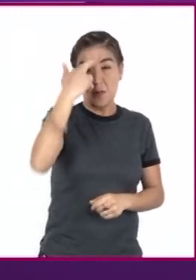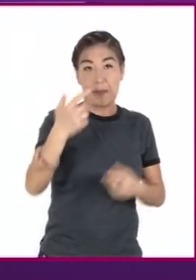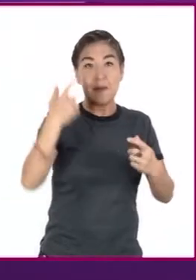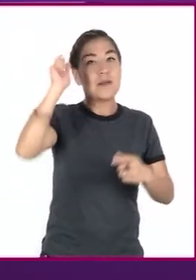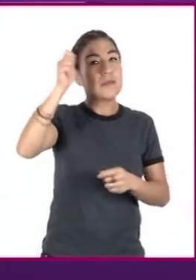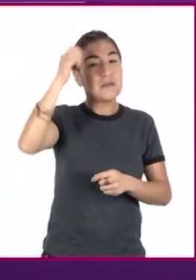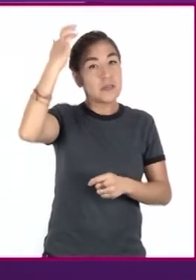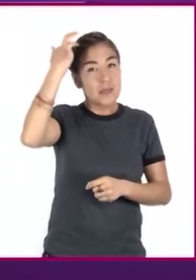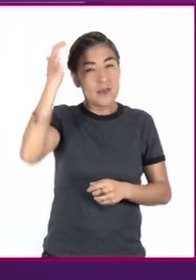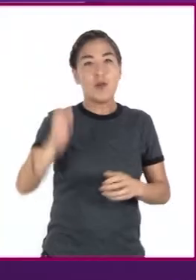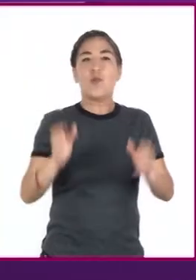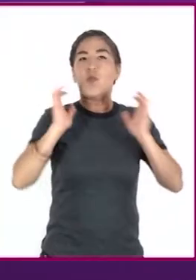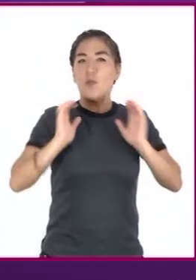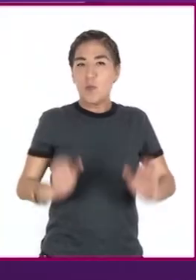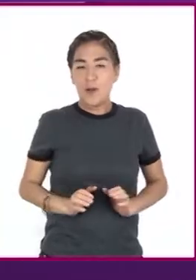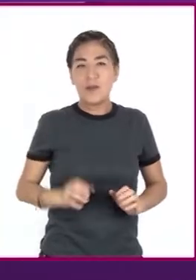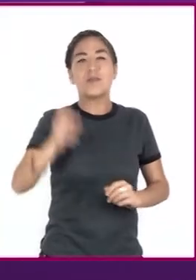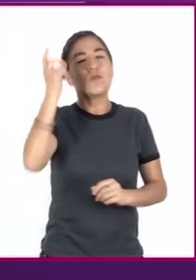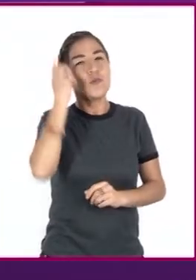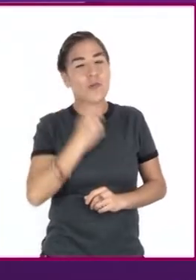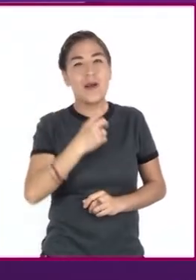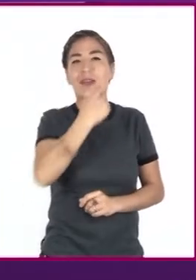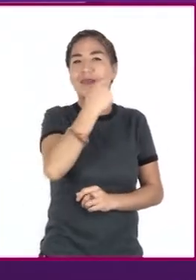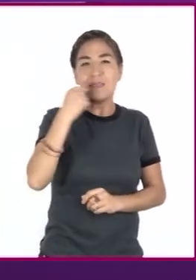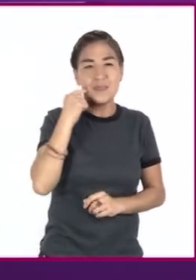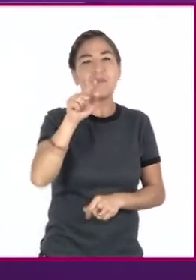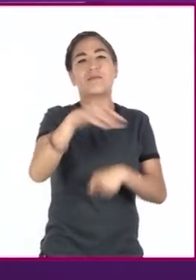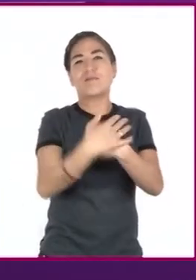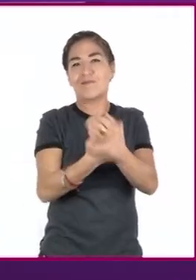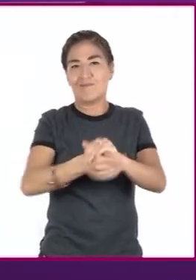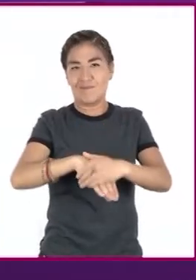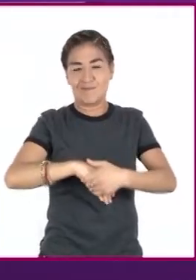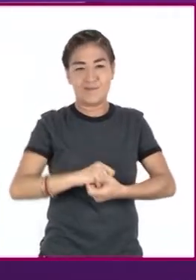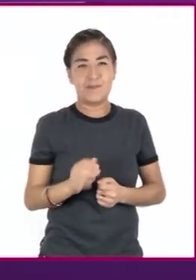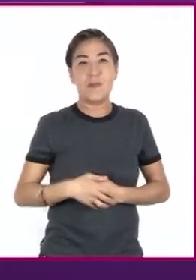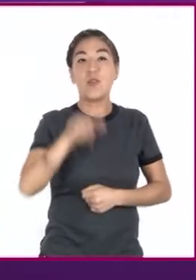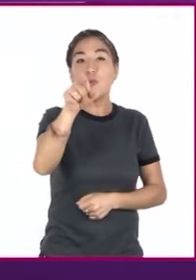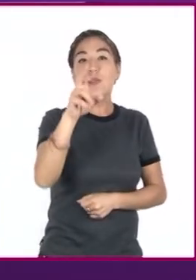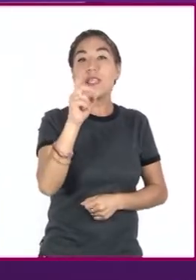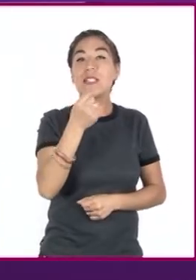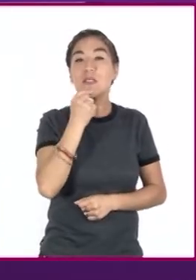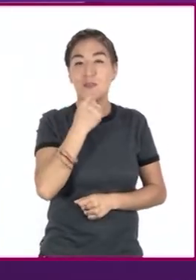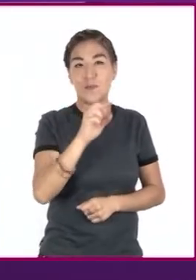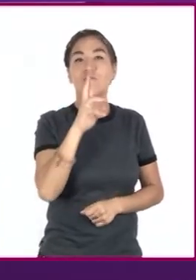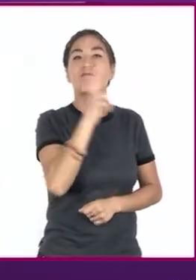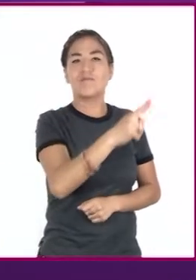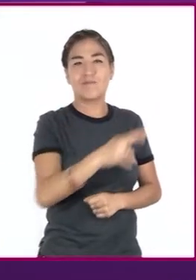cabello, del sueño, bucal y el lavado de manos. Tienes 30 segundos.